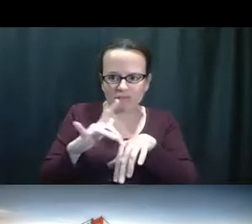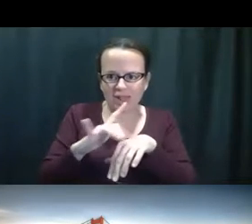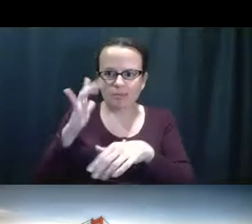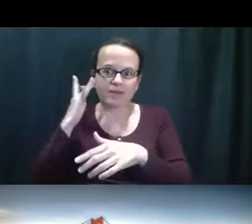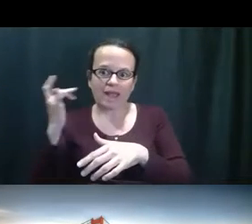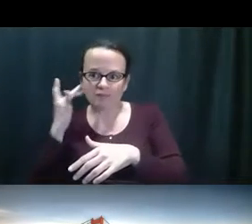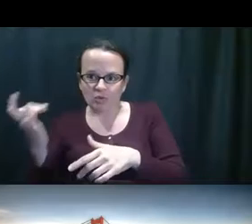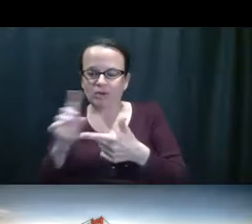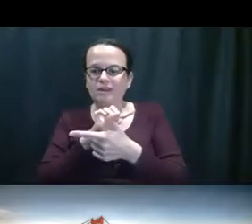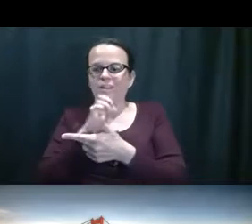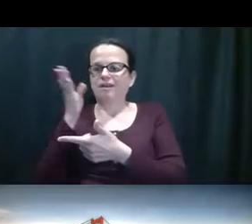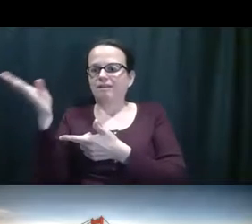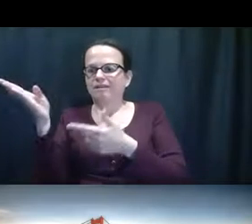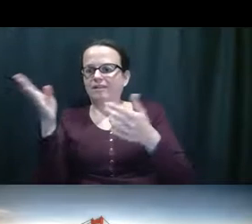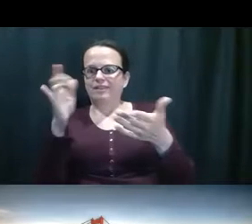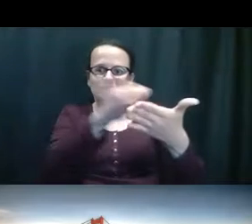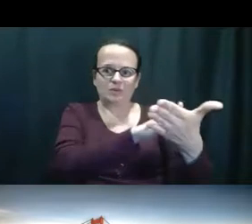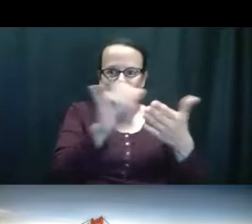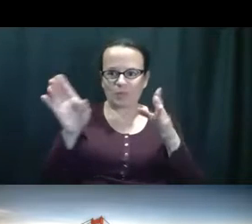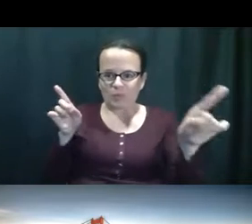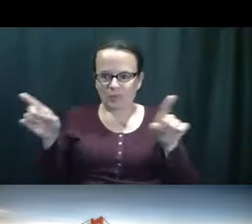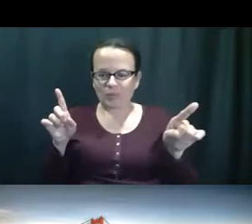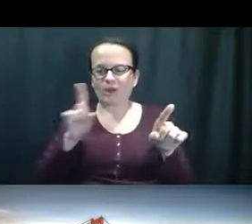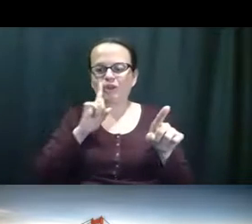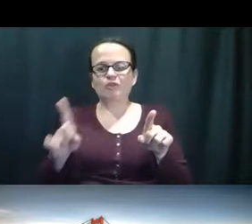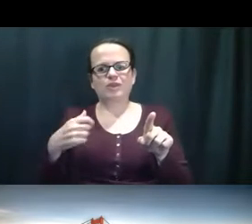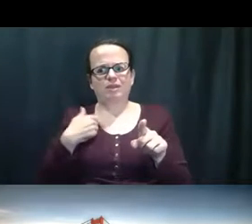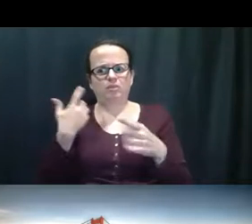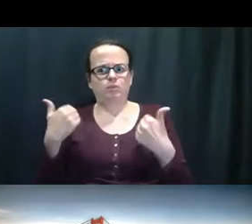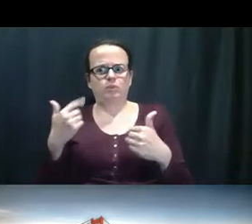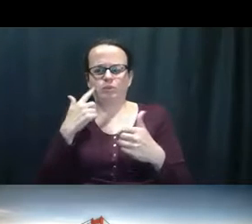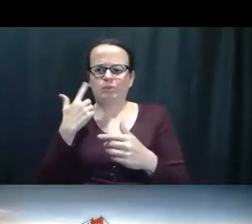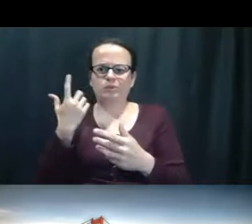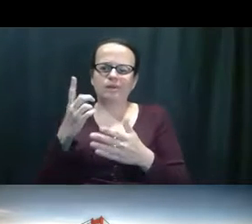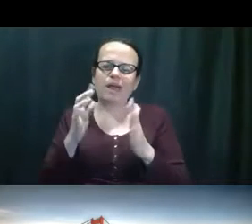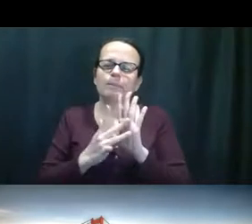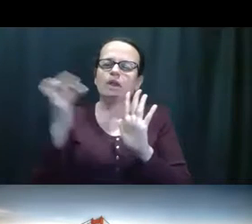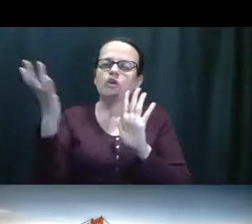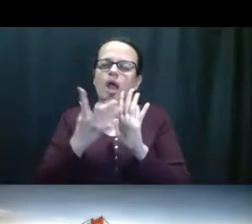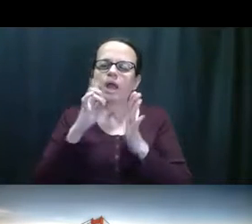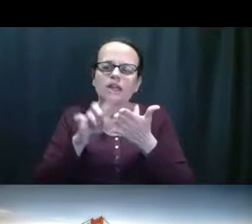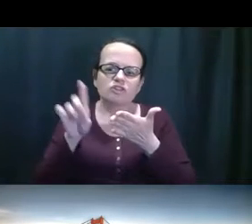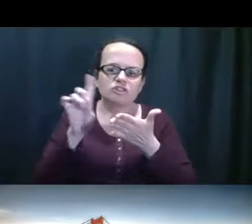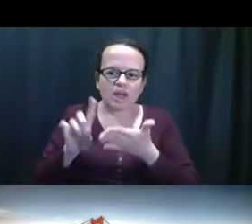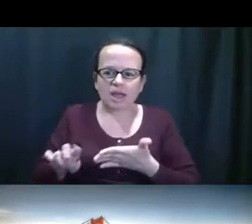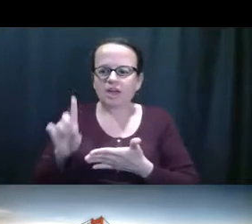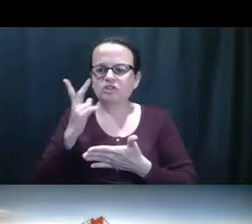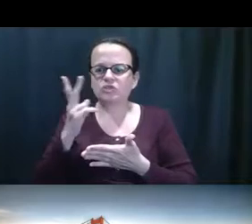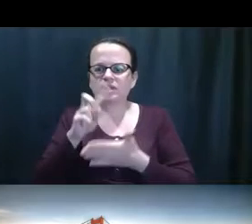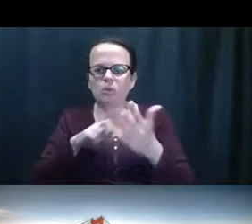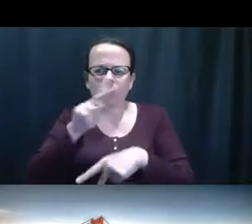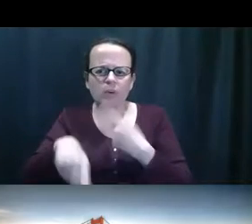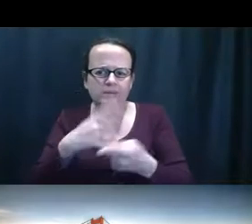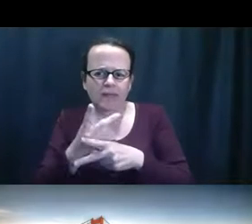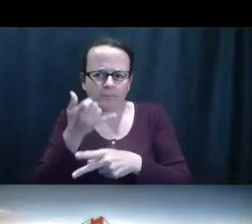estaban disponibles en California. Y eso es una diferencia increíble. Nosotros eh eh eh chequeamos con